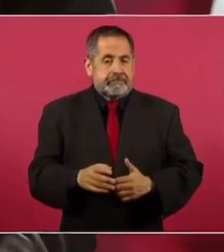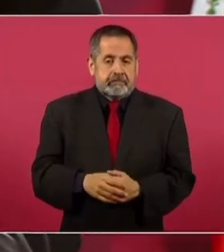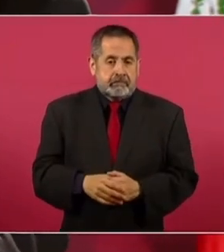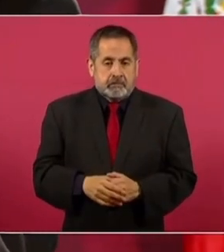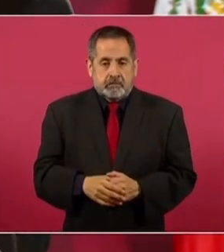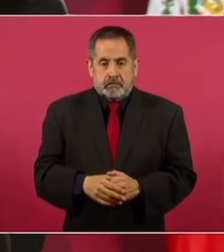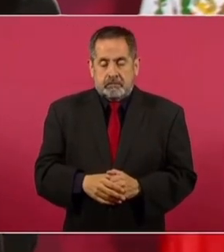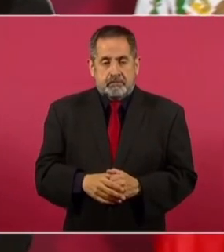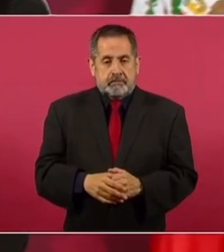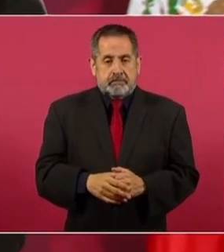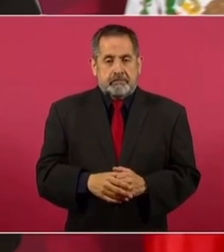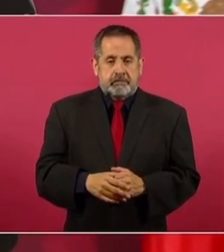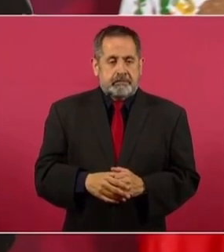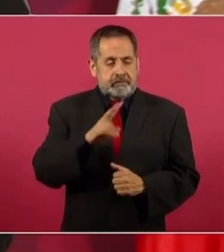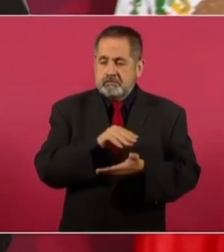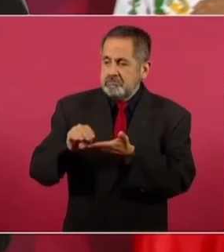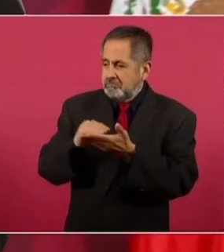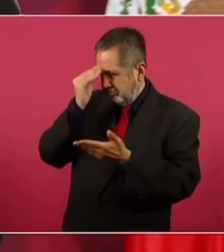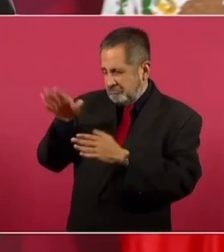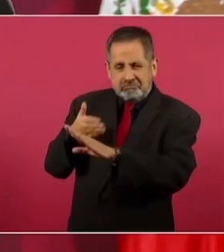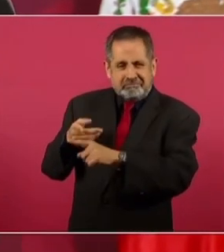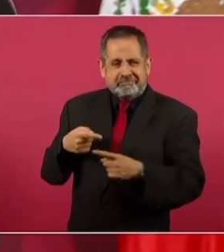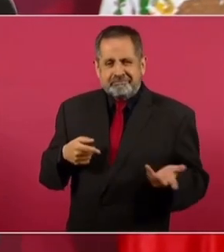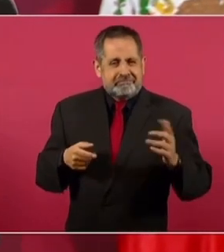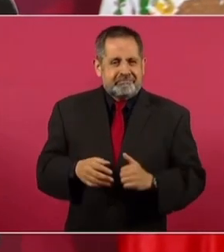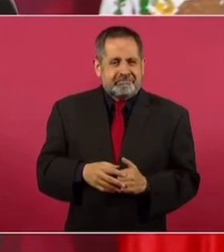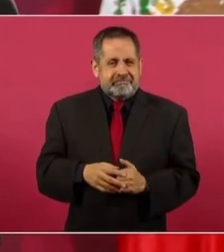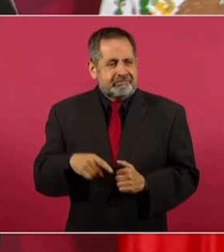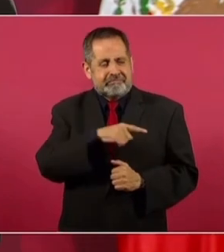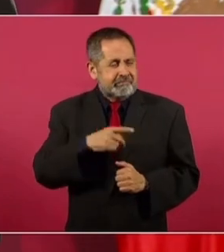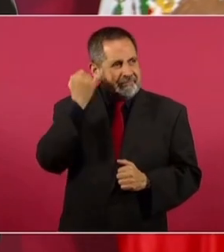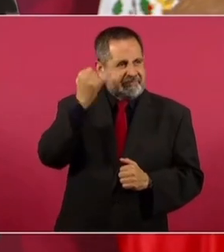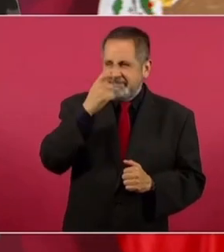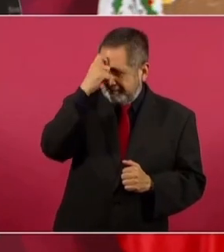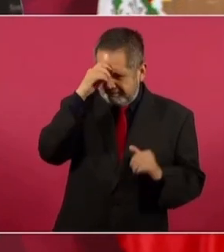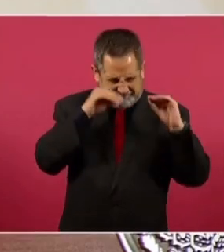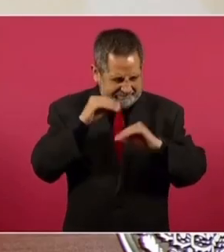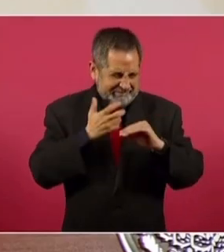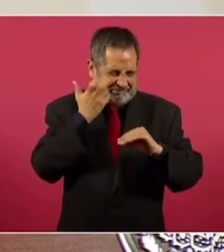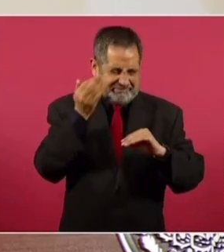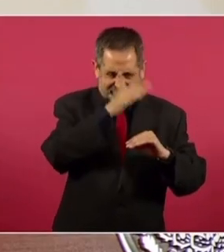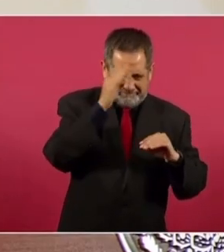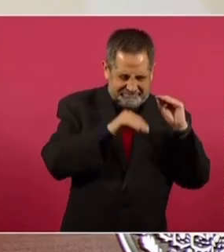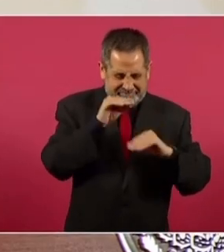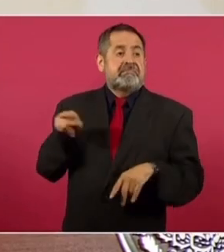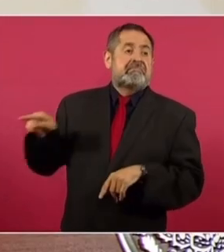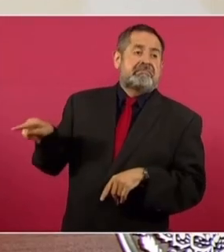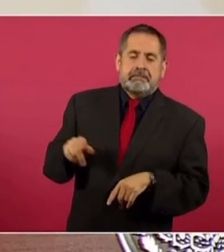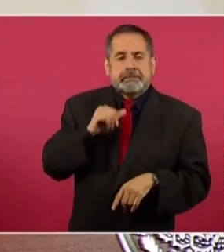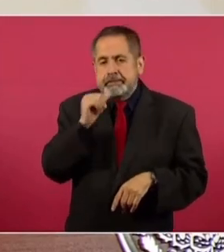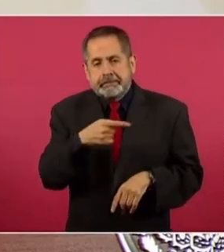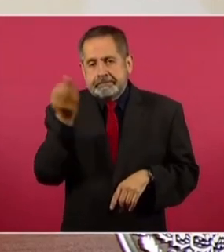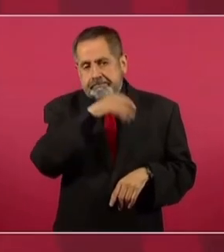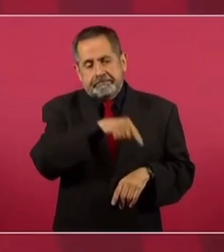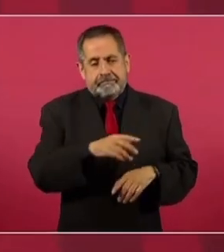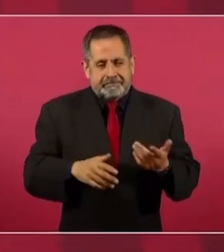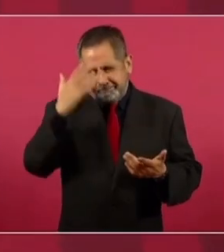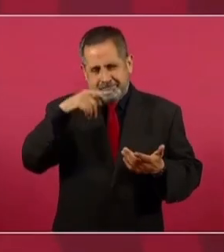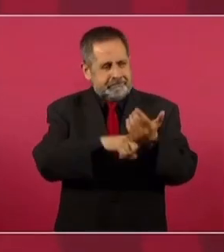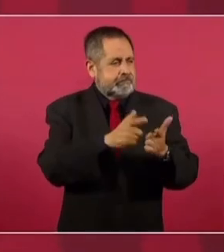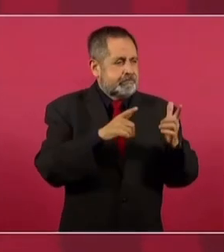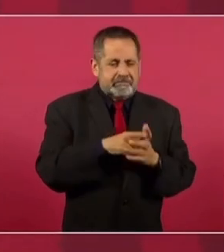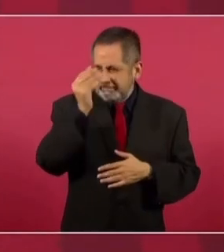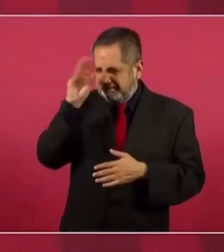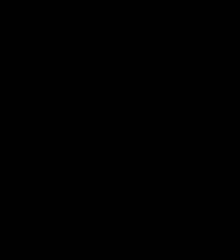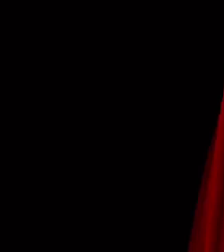Es la calumnia como política de medios de comunicación, la máxima de que la